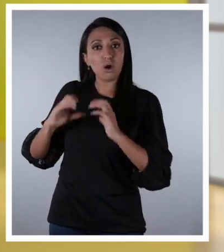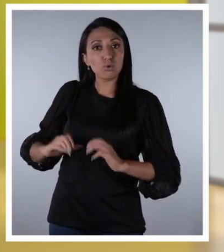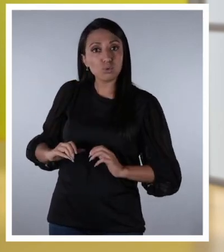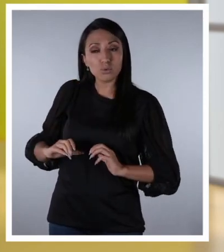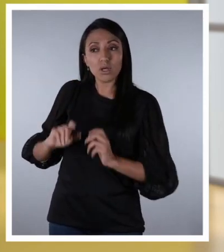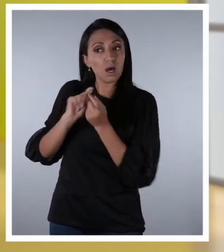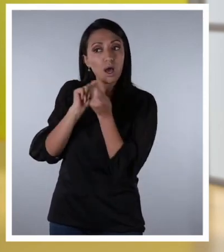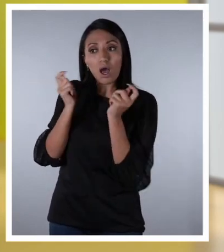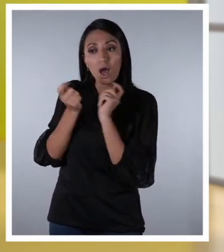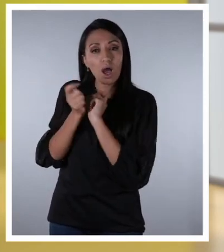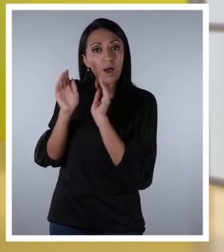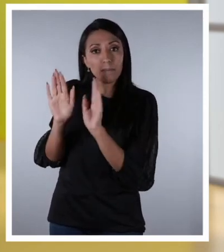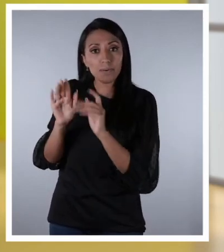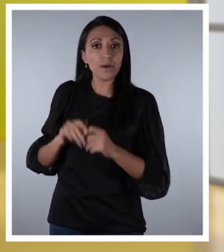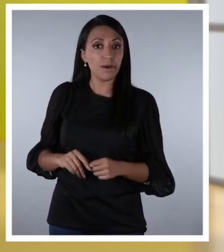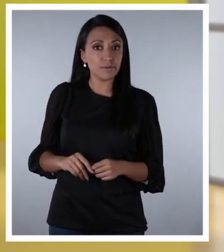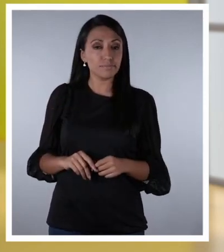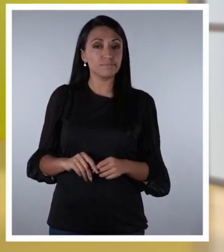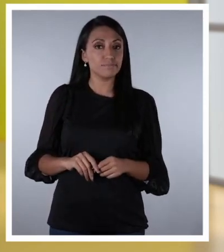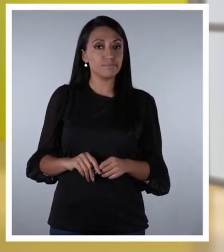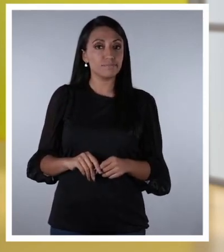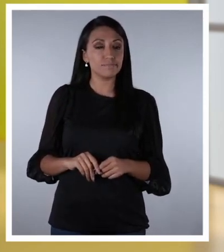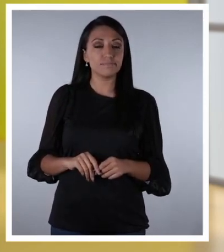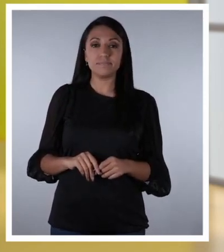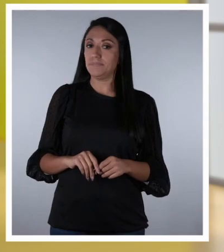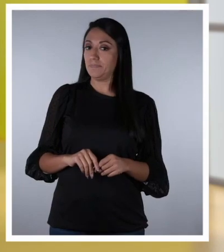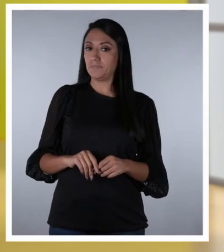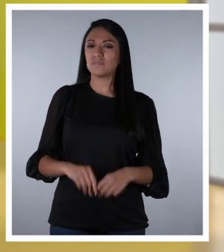este comportamiento para que la situación cambie